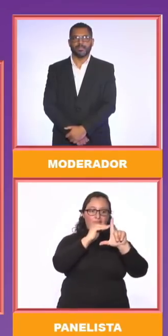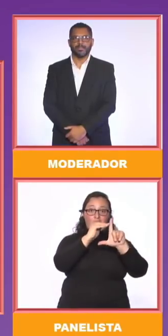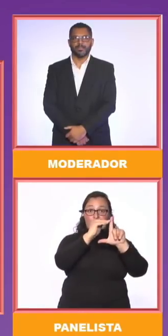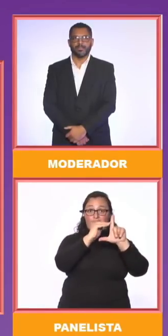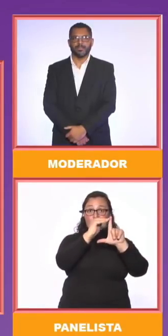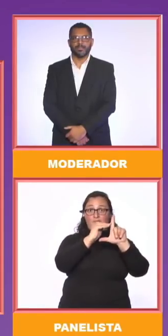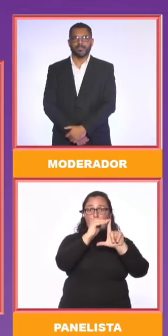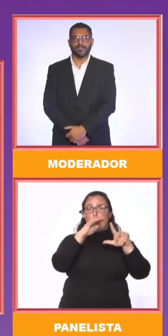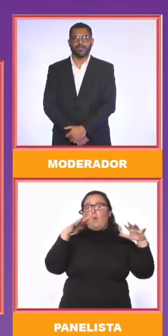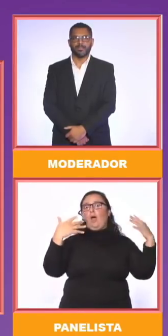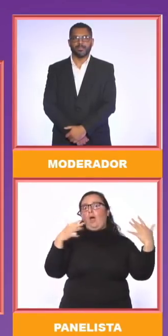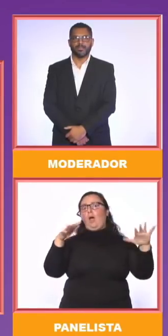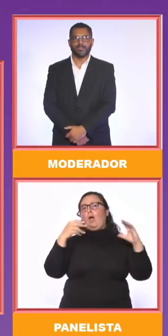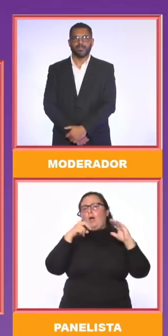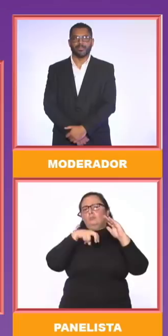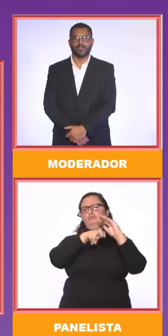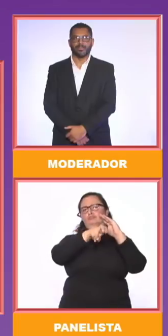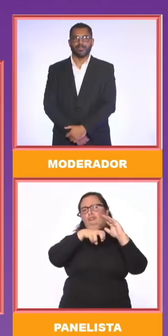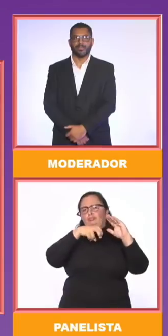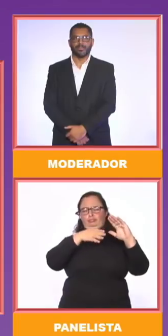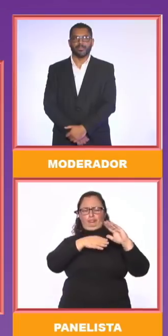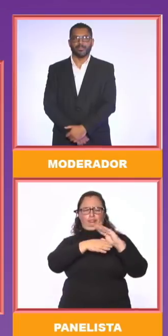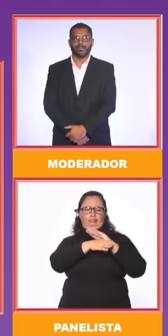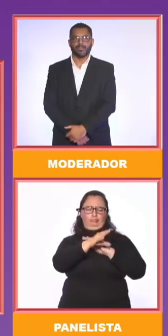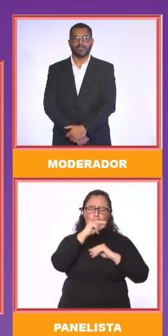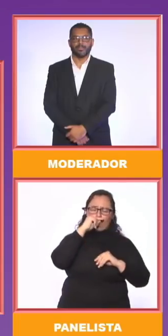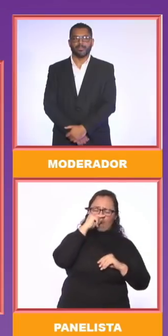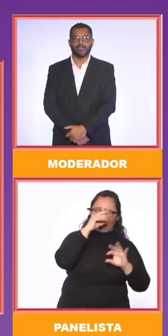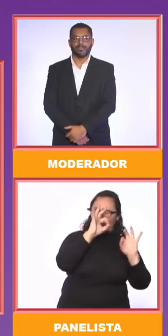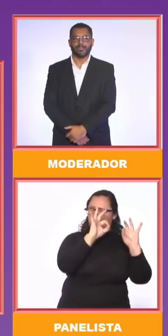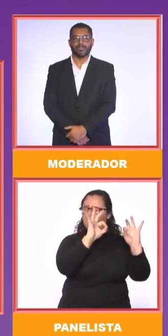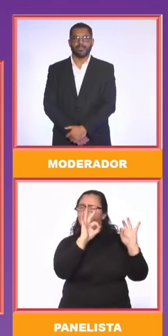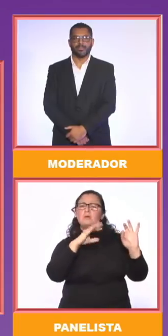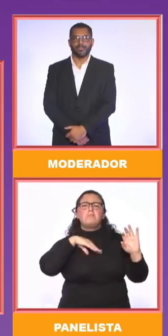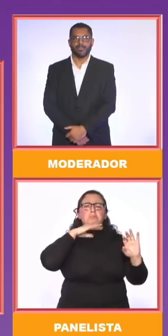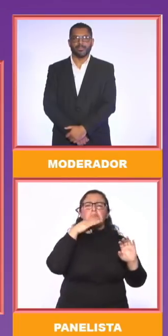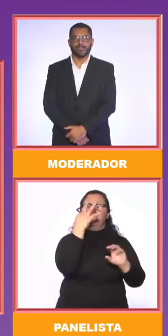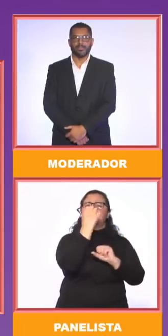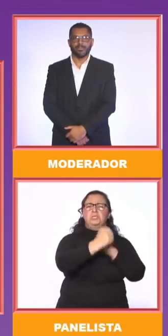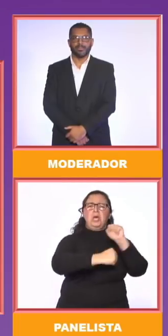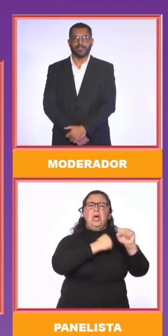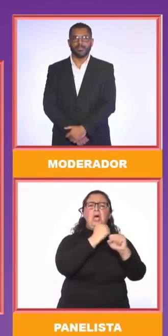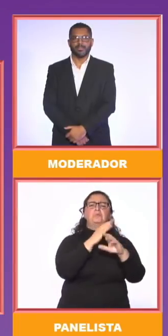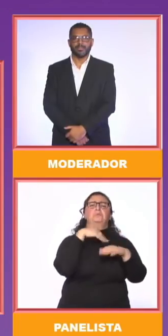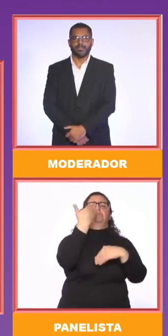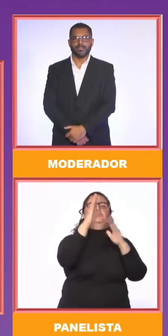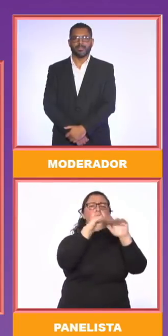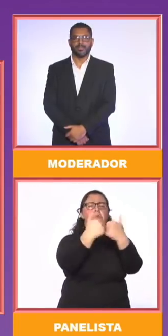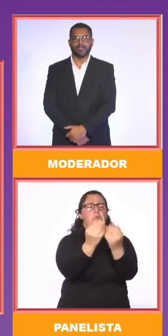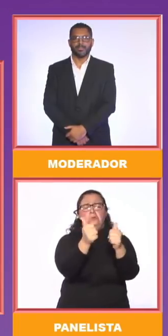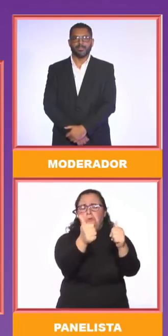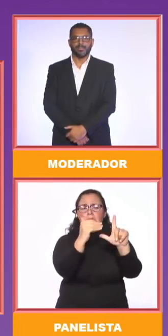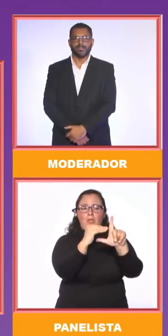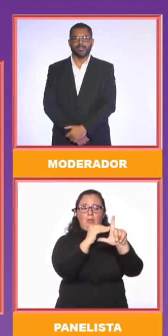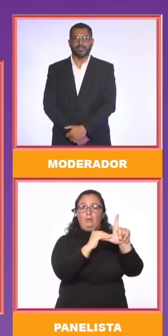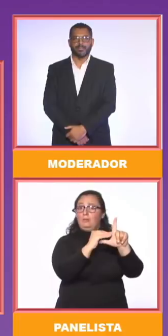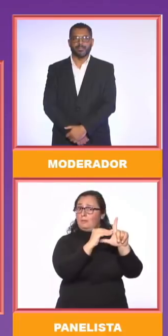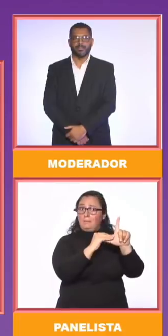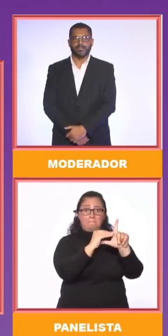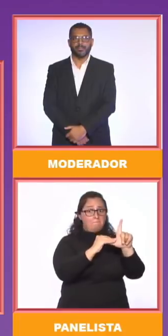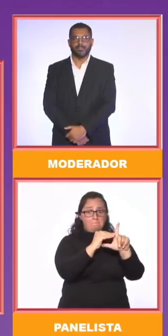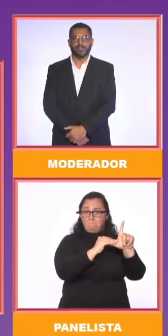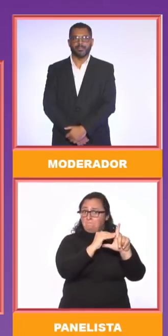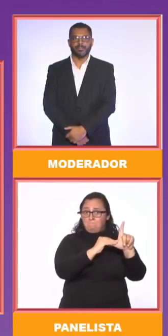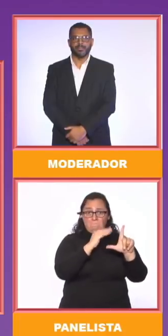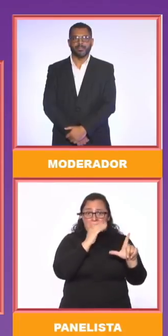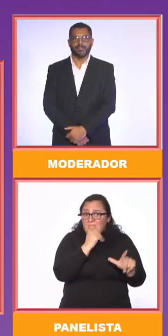jardines, y el estrato 1, 2 y 3, que no tiene educación inicial. Y sobre todo la que tiene es de muy baja calidad.